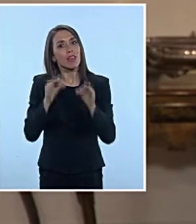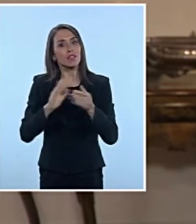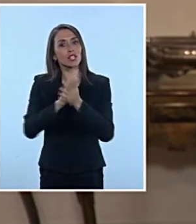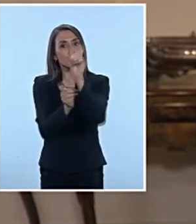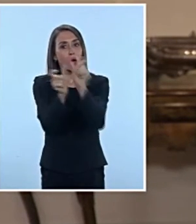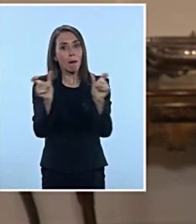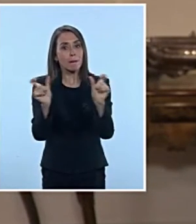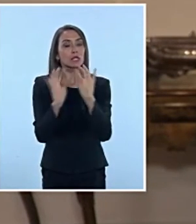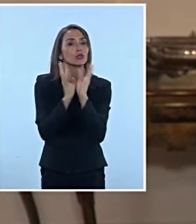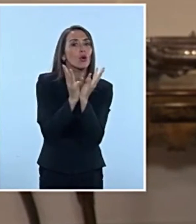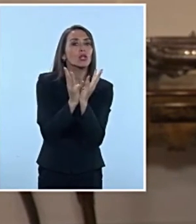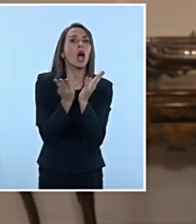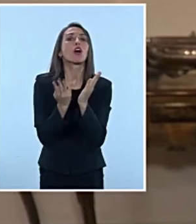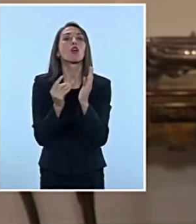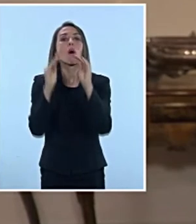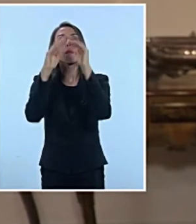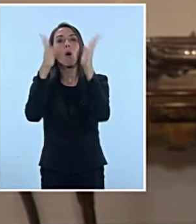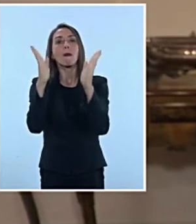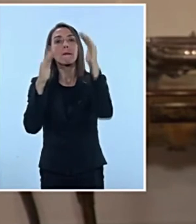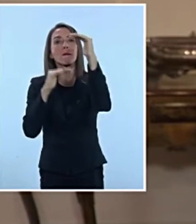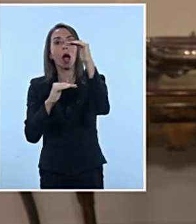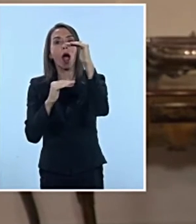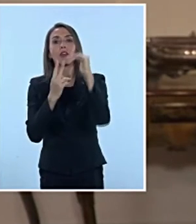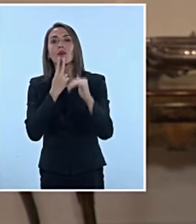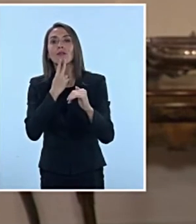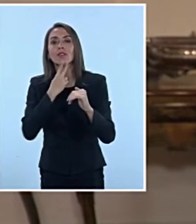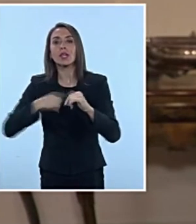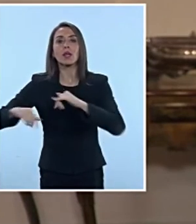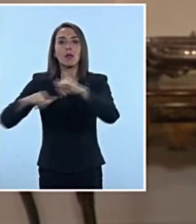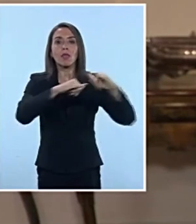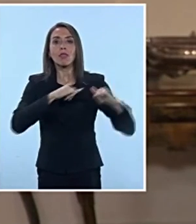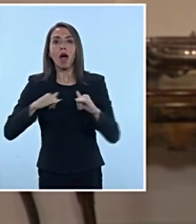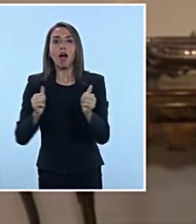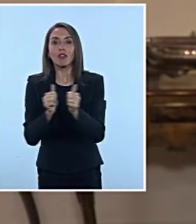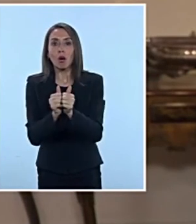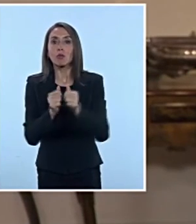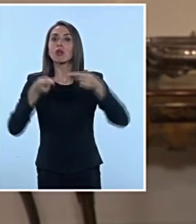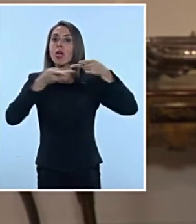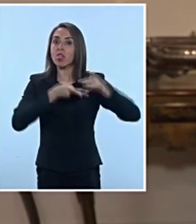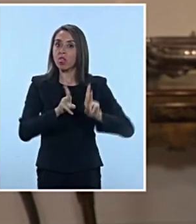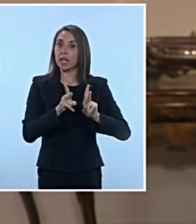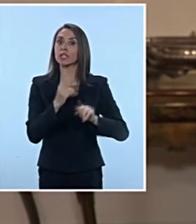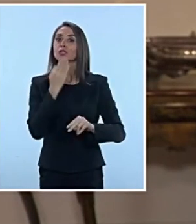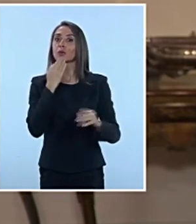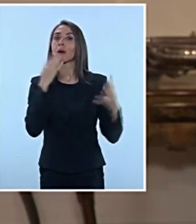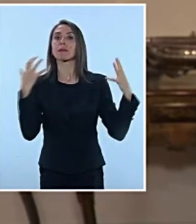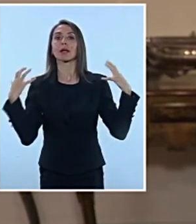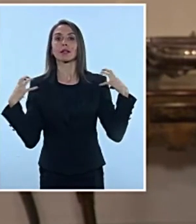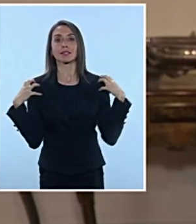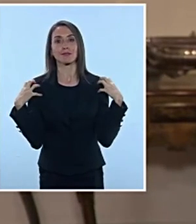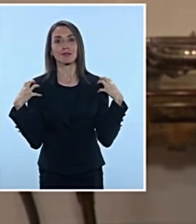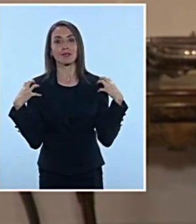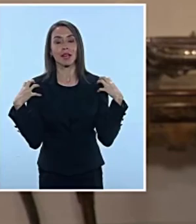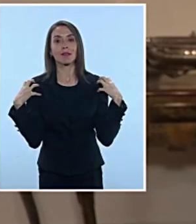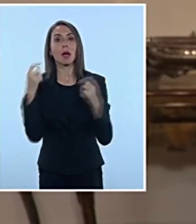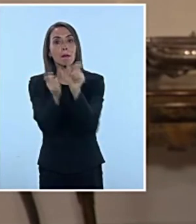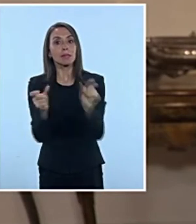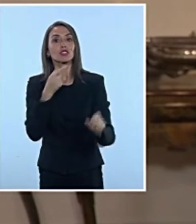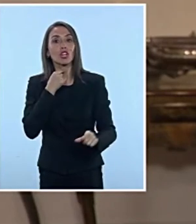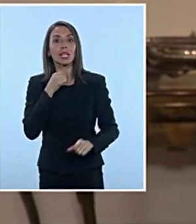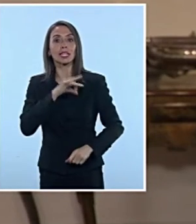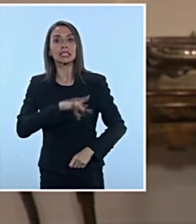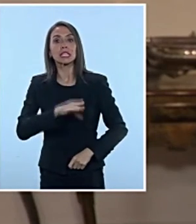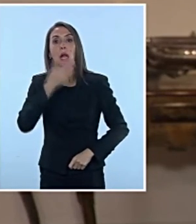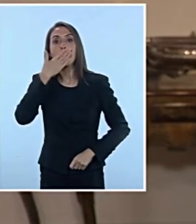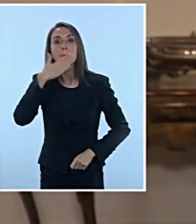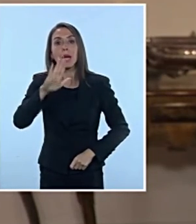todos el marco de nuestra vida en común. Es un derecho, pero también una responsabilidad. Quienes quieren un Chile